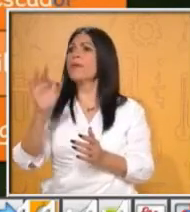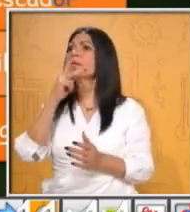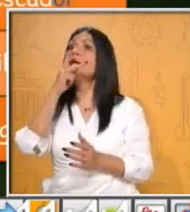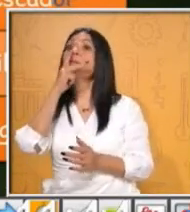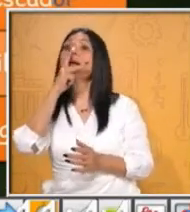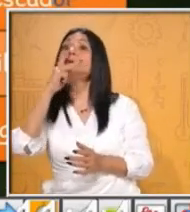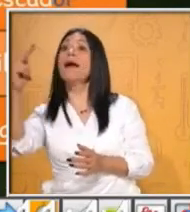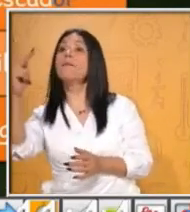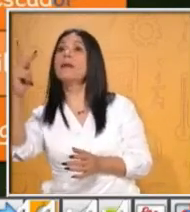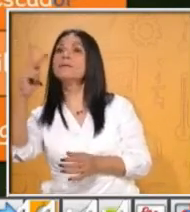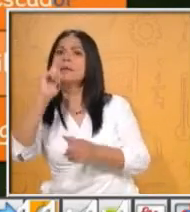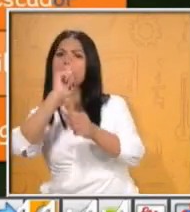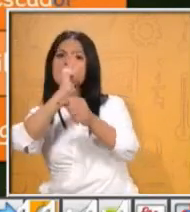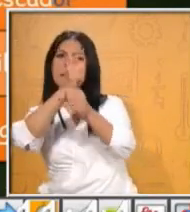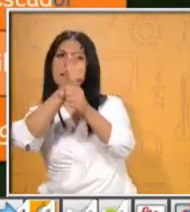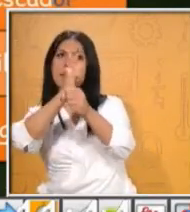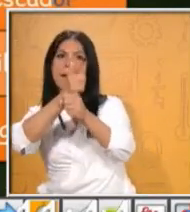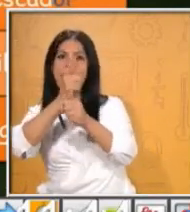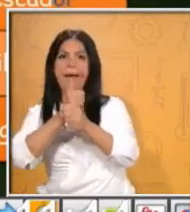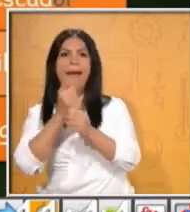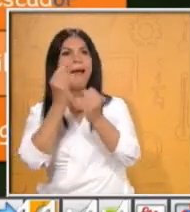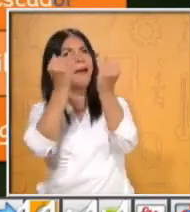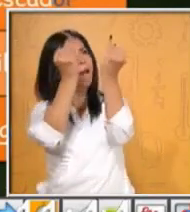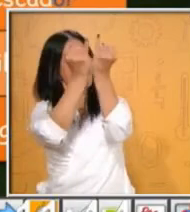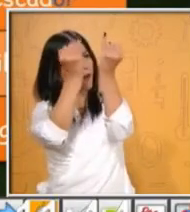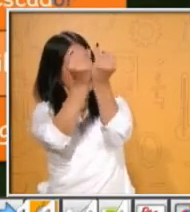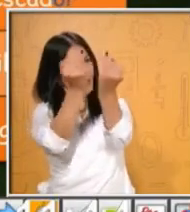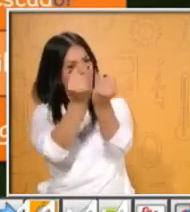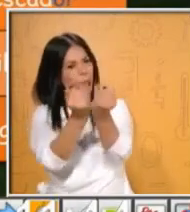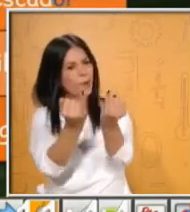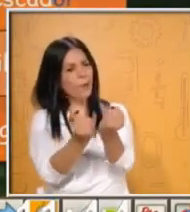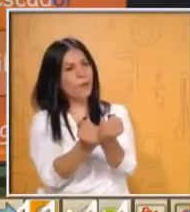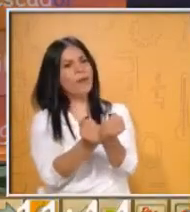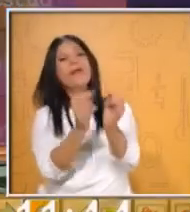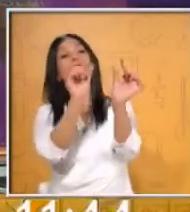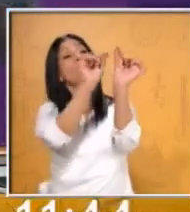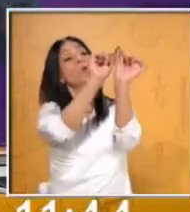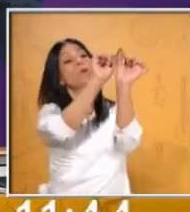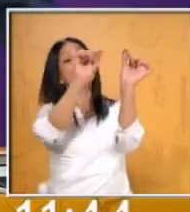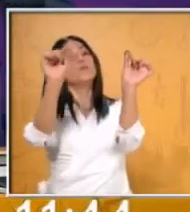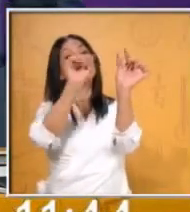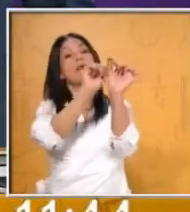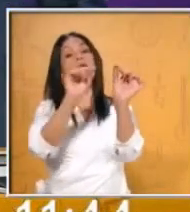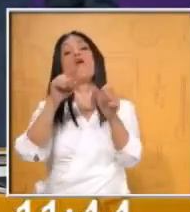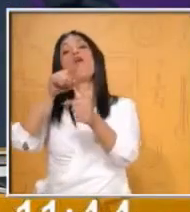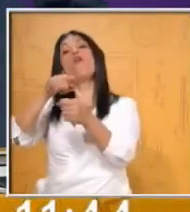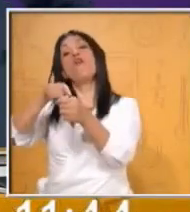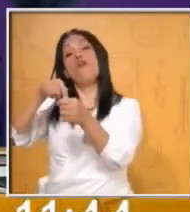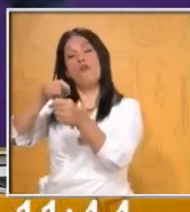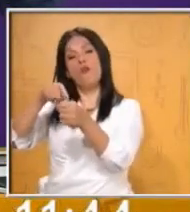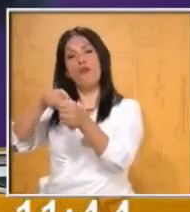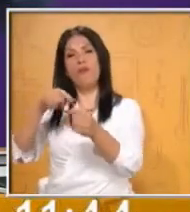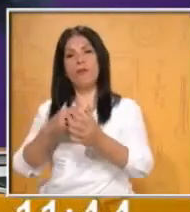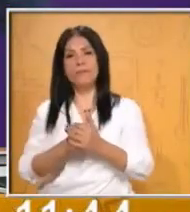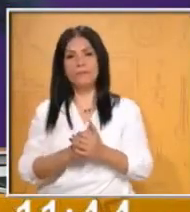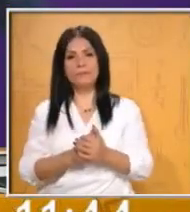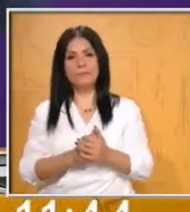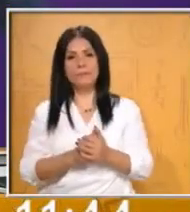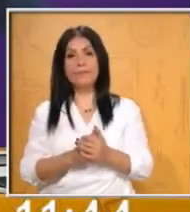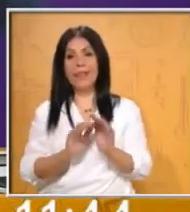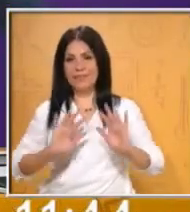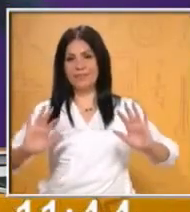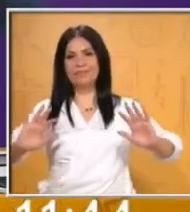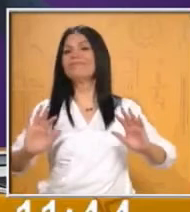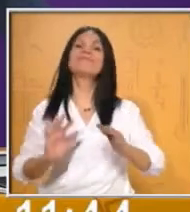señalado y hayas terminado todo el basta, compártelo. Y recuerda guardarlo en tu carpeta de evidencias. ¿A dónde vamos ahora,